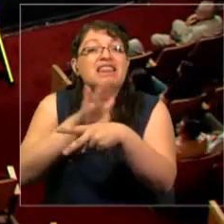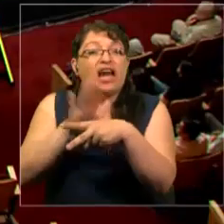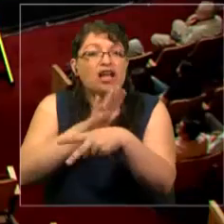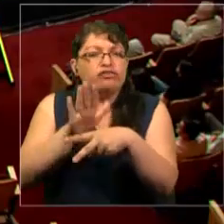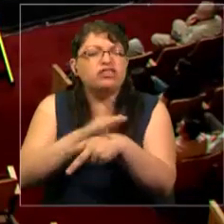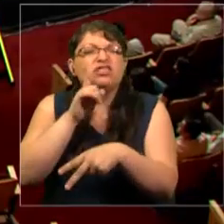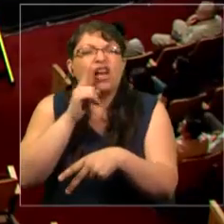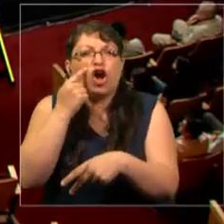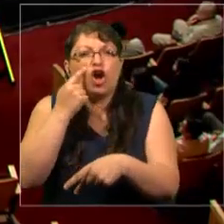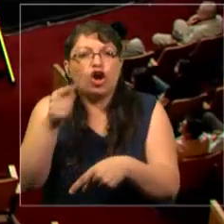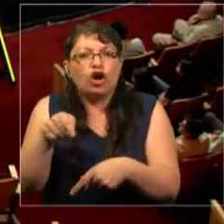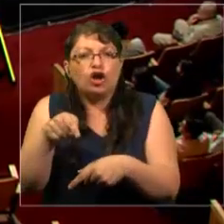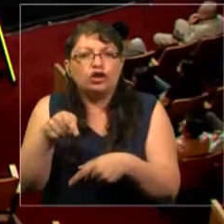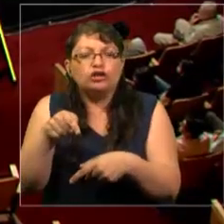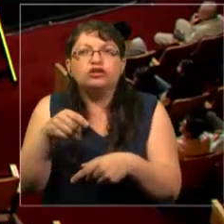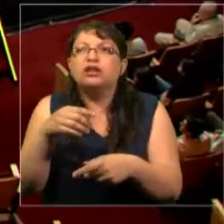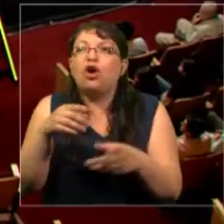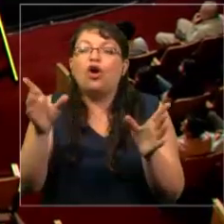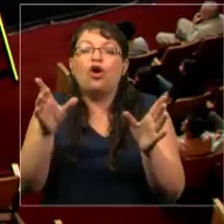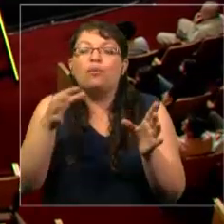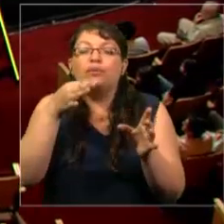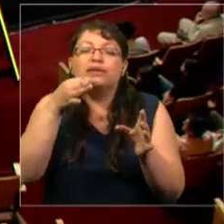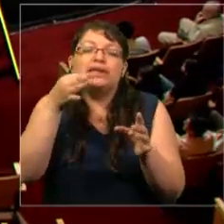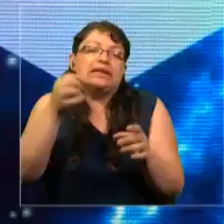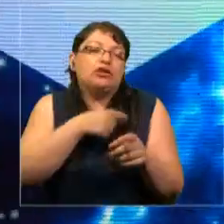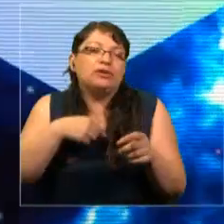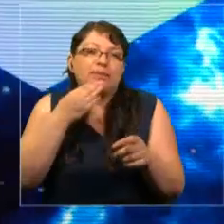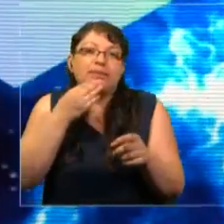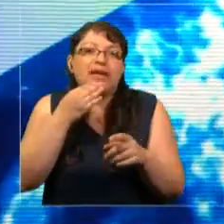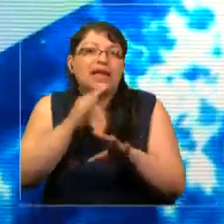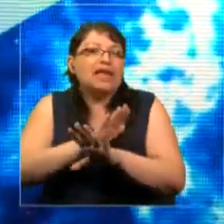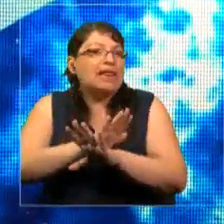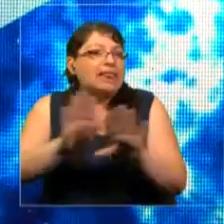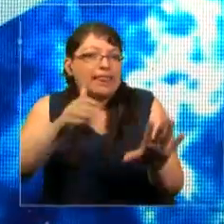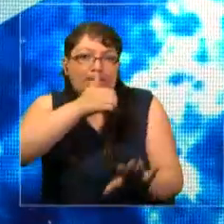Nada es Privado. ¿Sí?